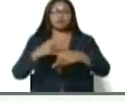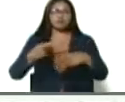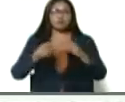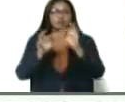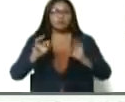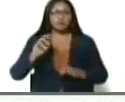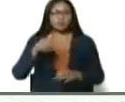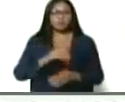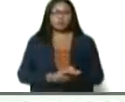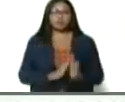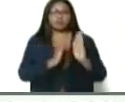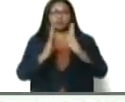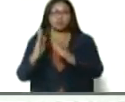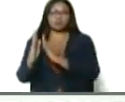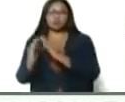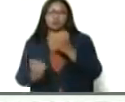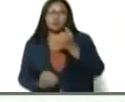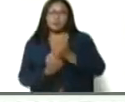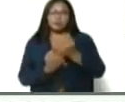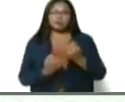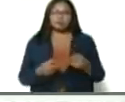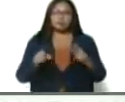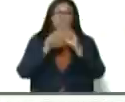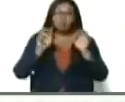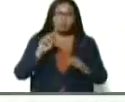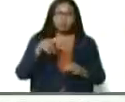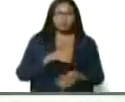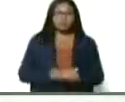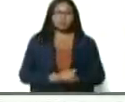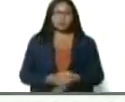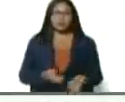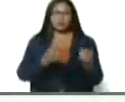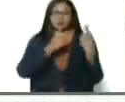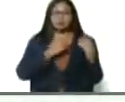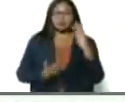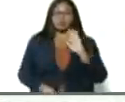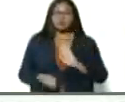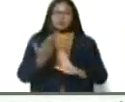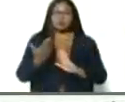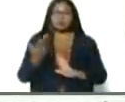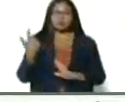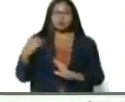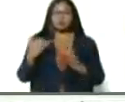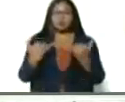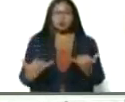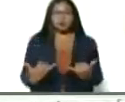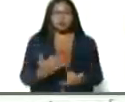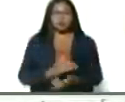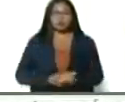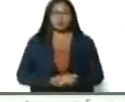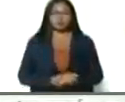organización de base del poder popular. La tarea más importante que tenemos en este momento.